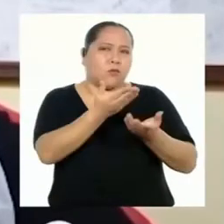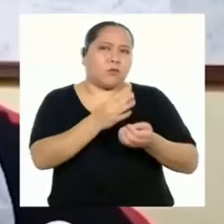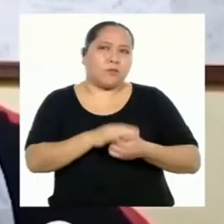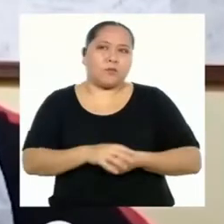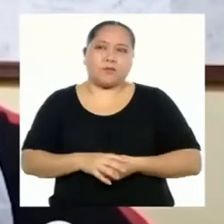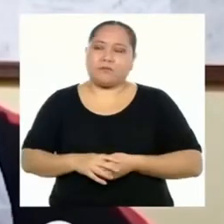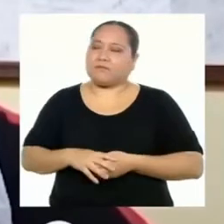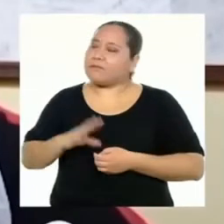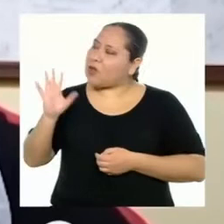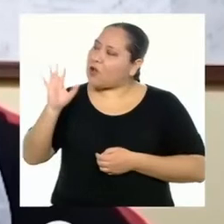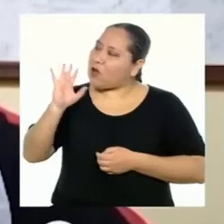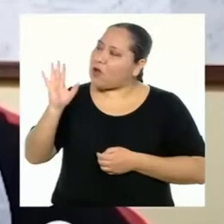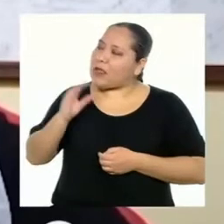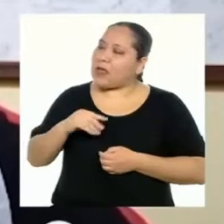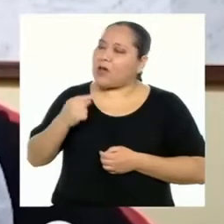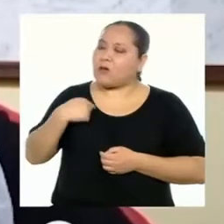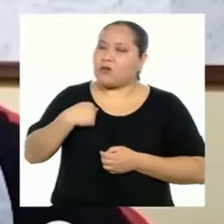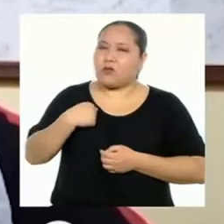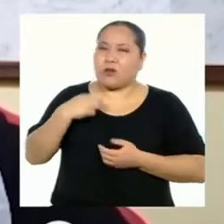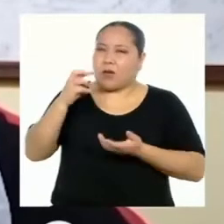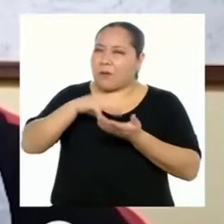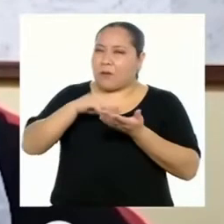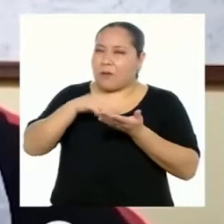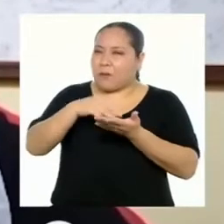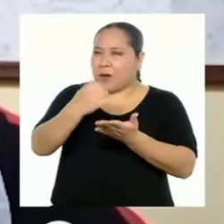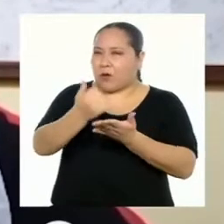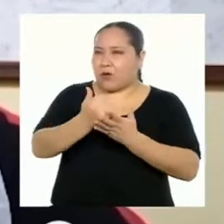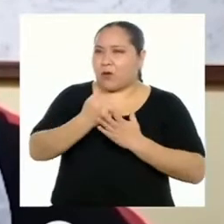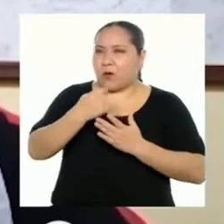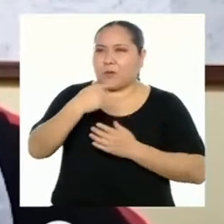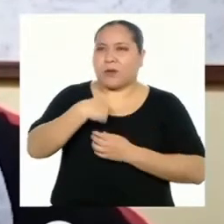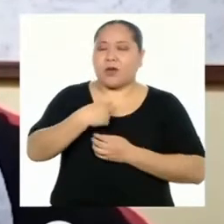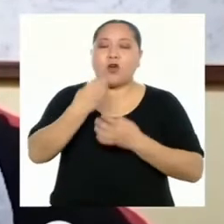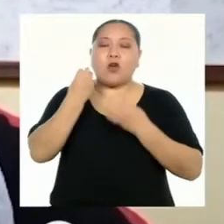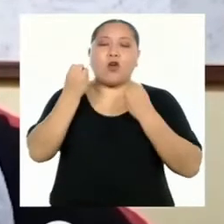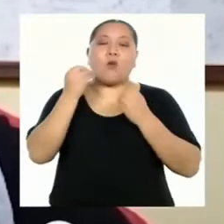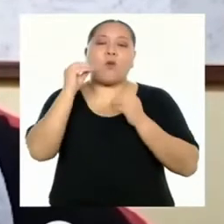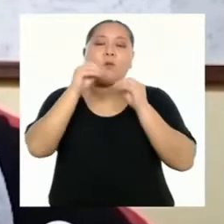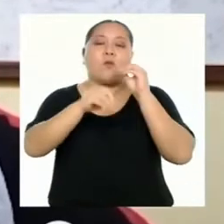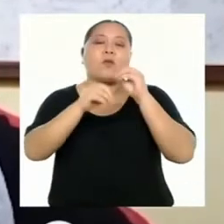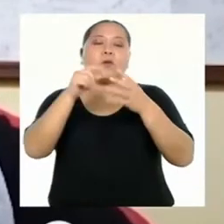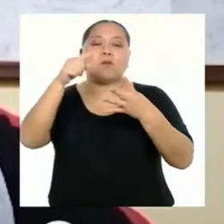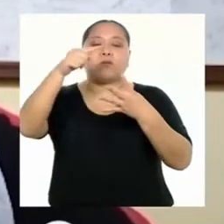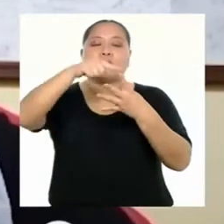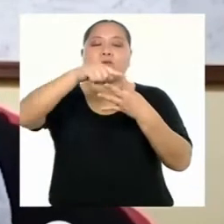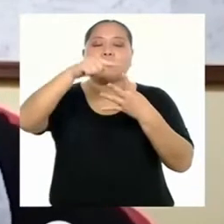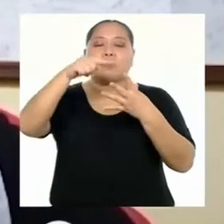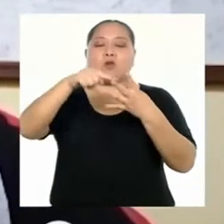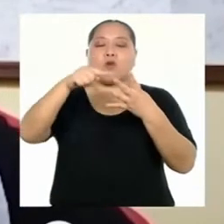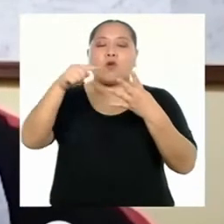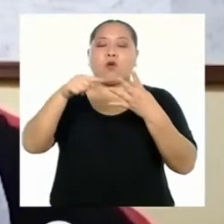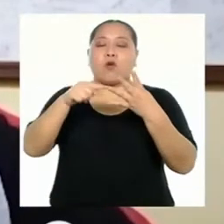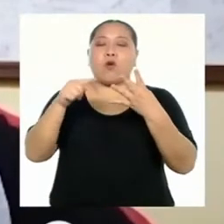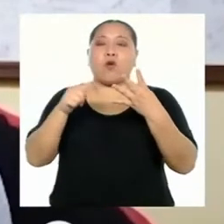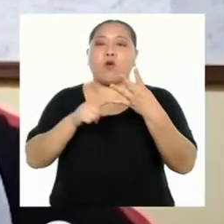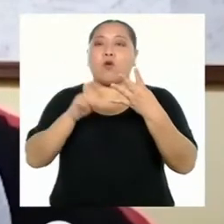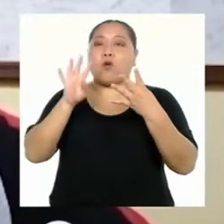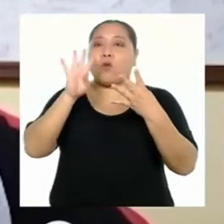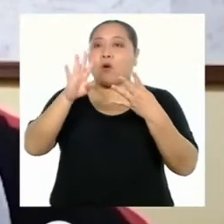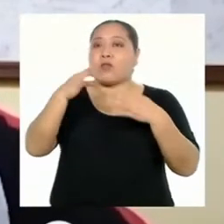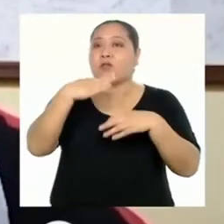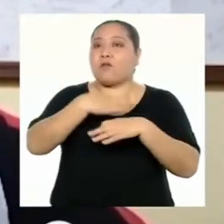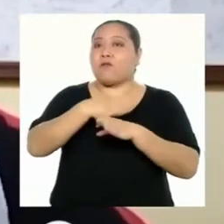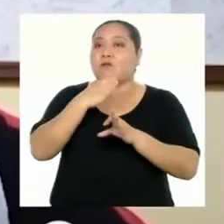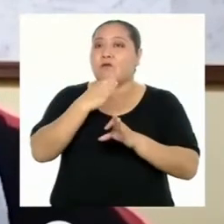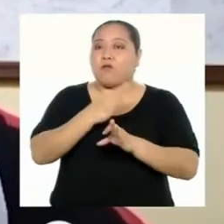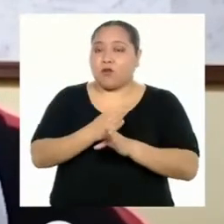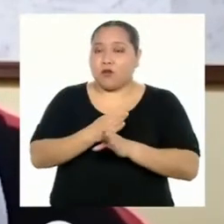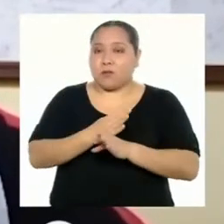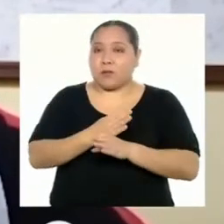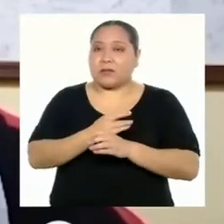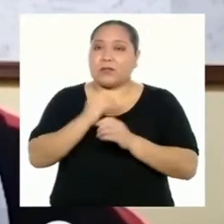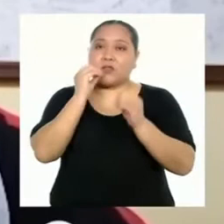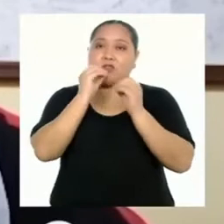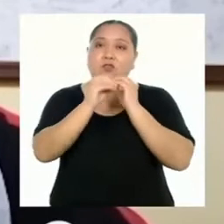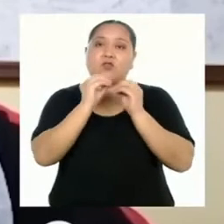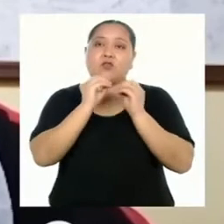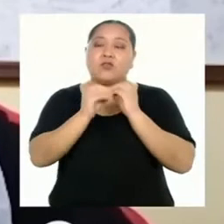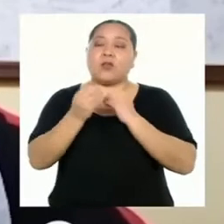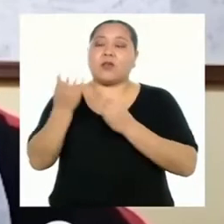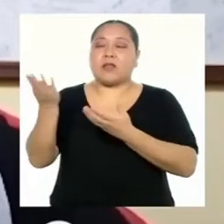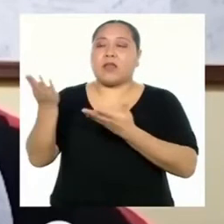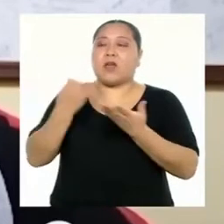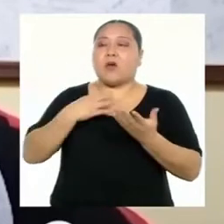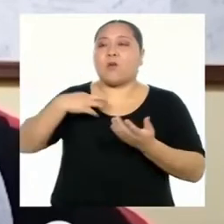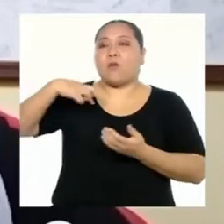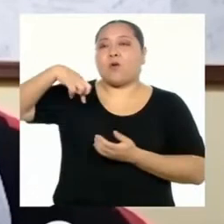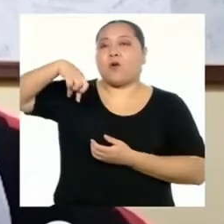Una de las cosas que más me ayudó a mí fue cómo aplicamos las cuatro fórmulas de resolución de problemas propuestos por Polia.